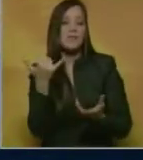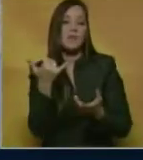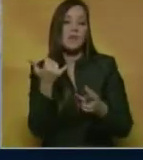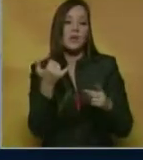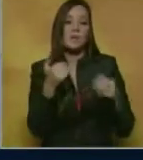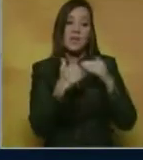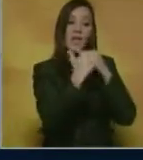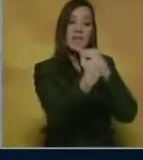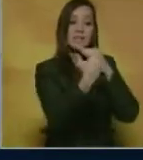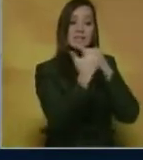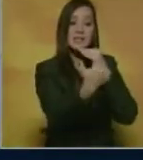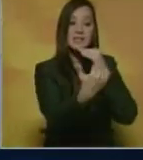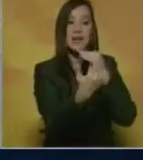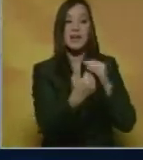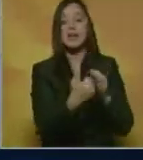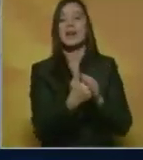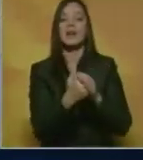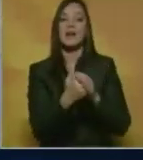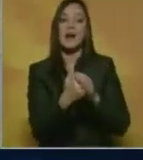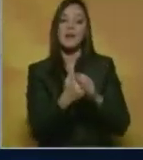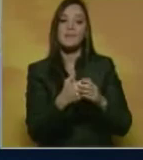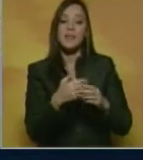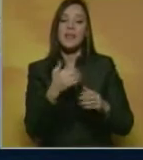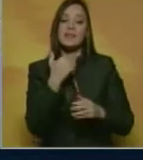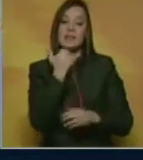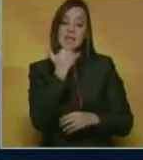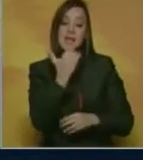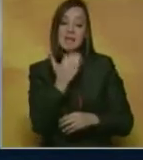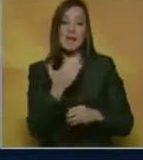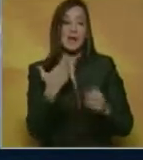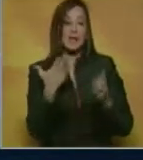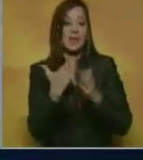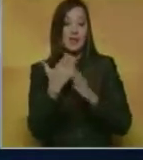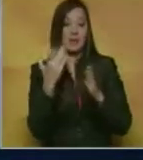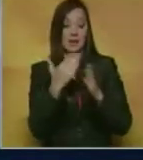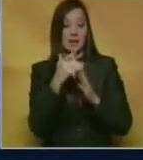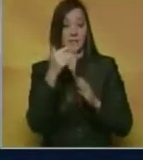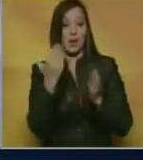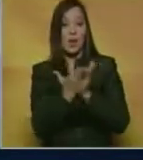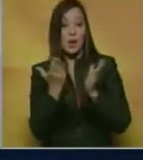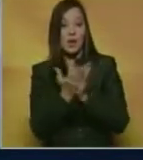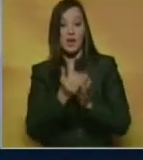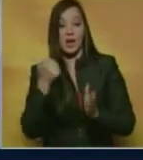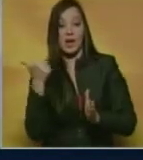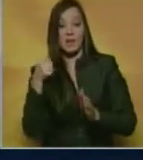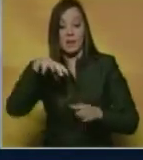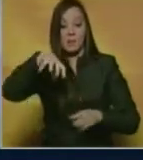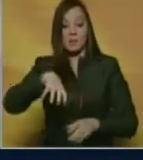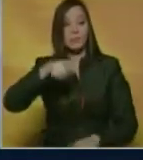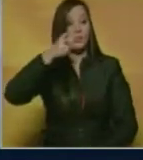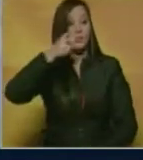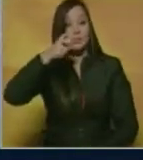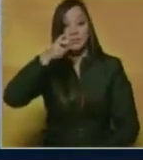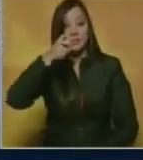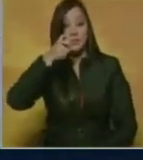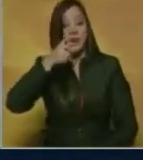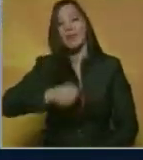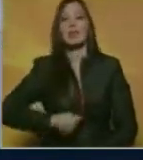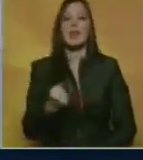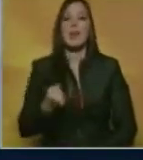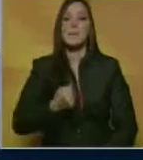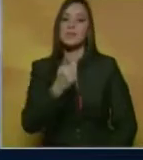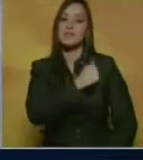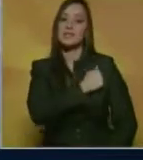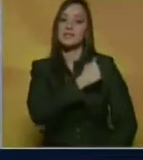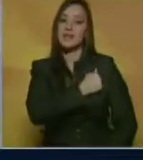metros de este colegio donde ocurrió el hurto en pleno horario escolar se encuentra este punto de seguridad de la Policía Municipal de